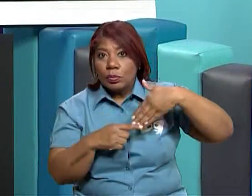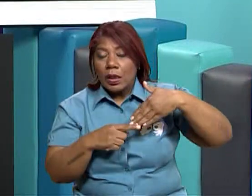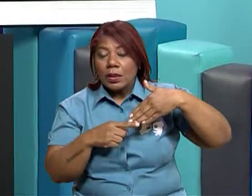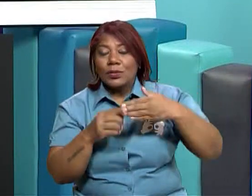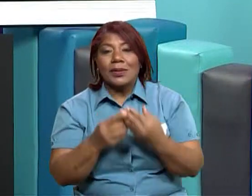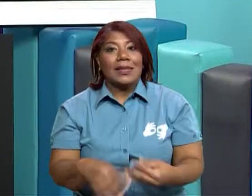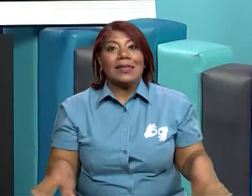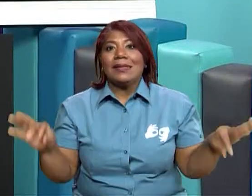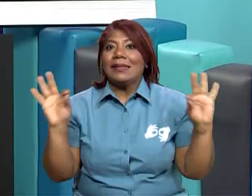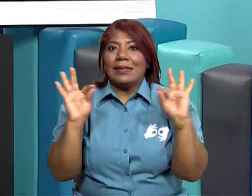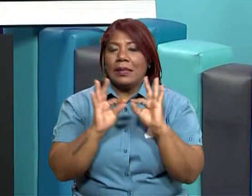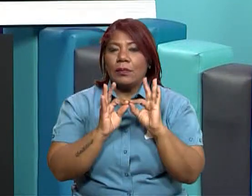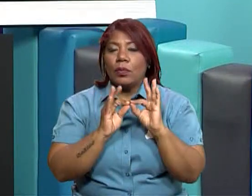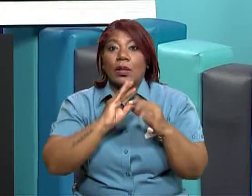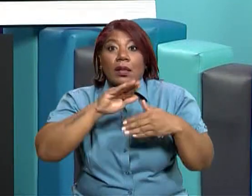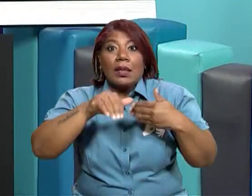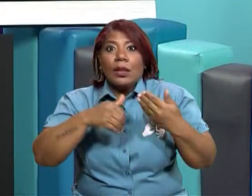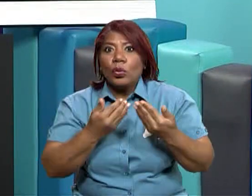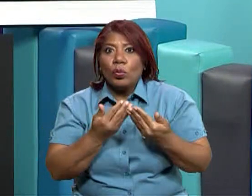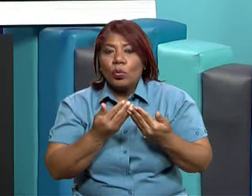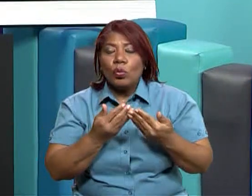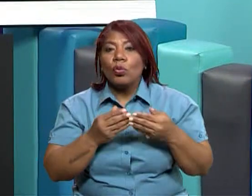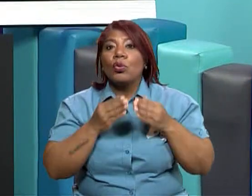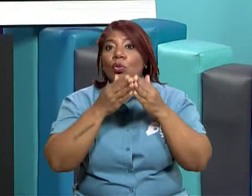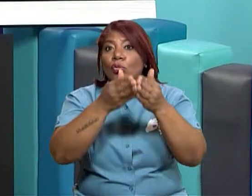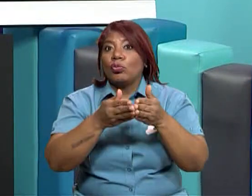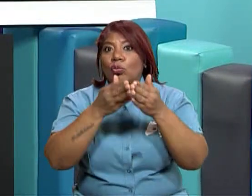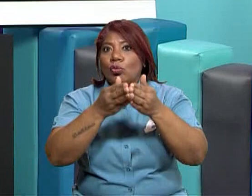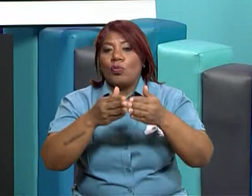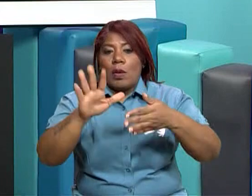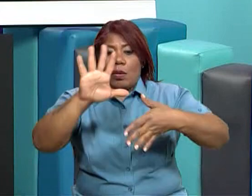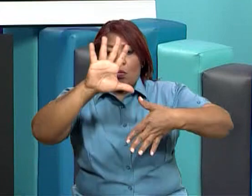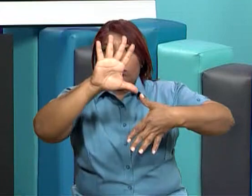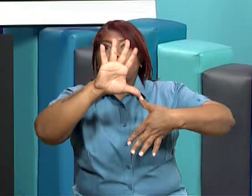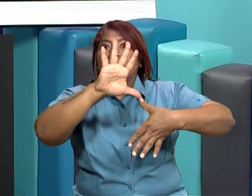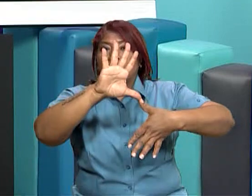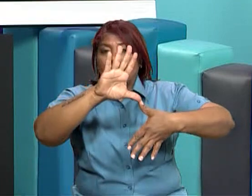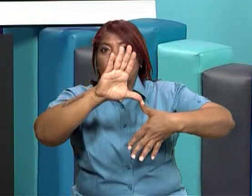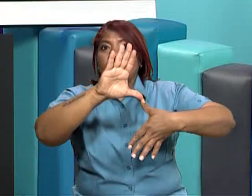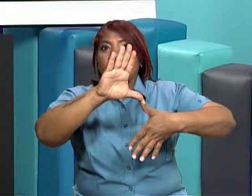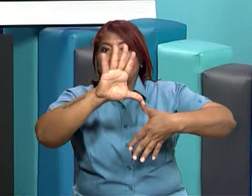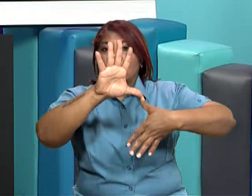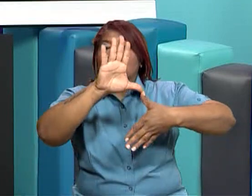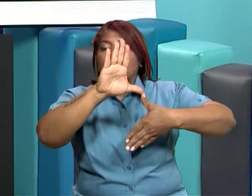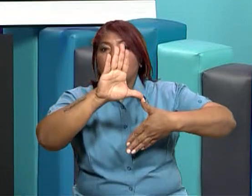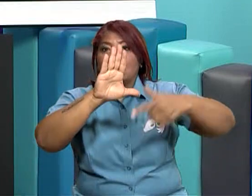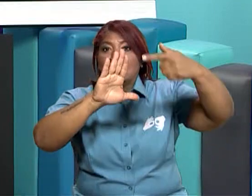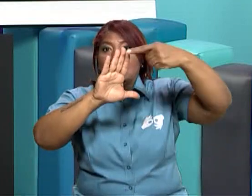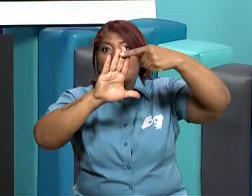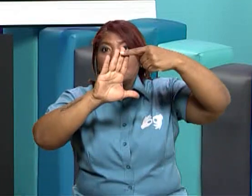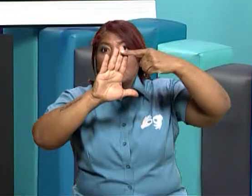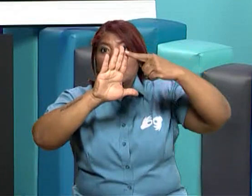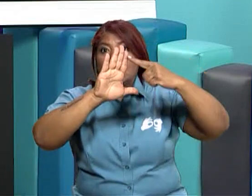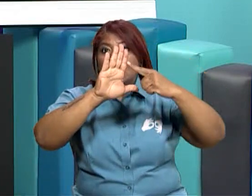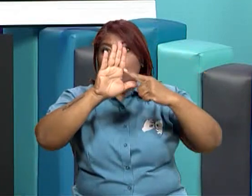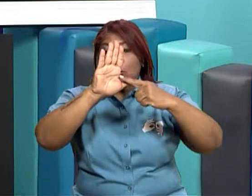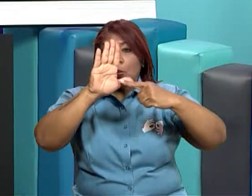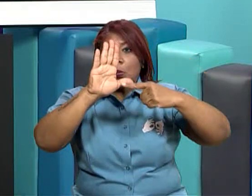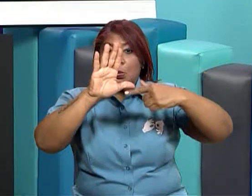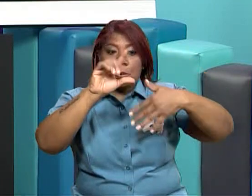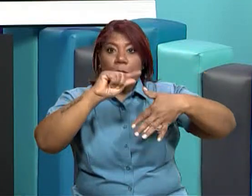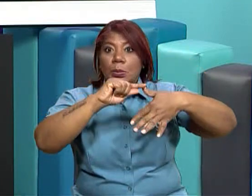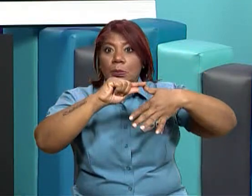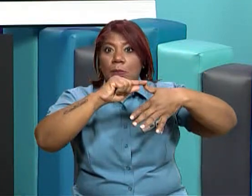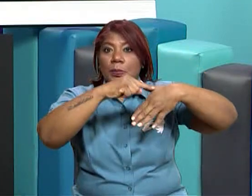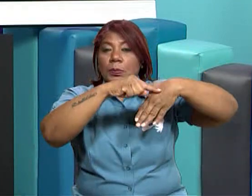posición geográfica de nuestro país y el canal de Panamá nos permite acortar la distancia. Y que también